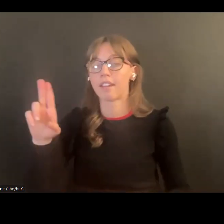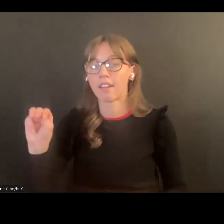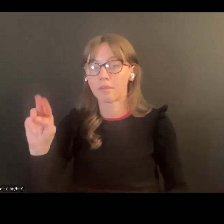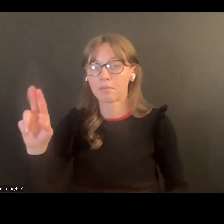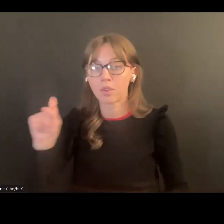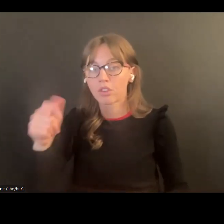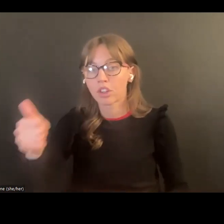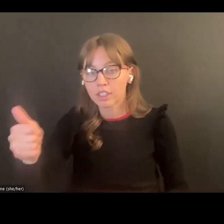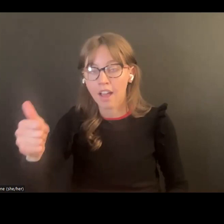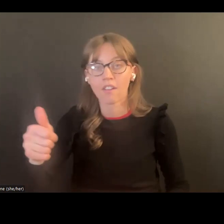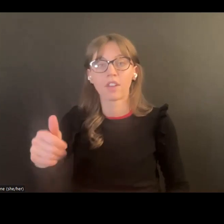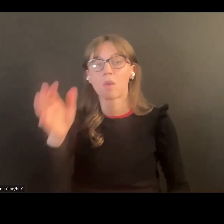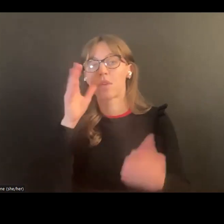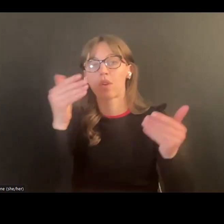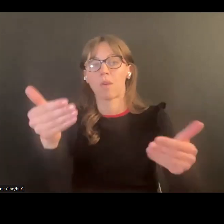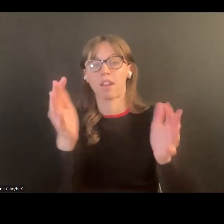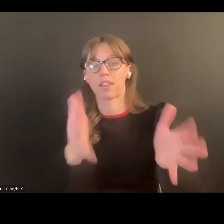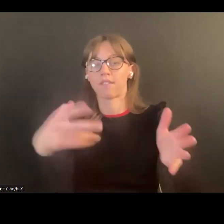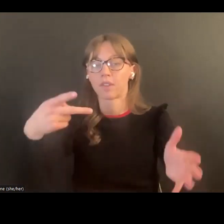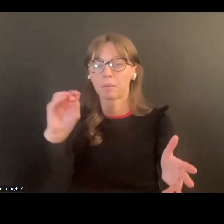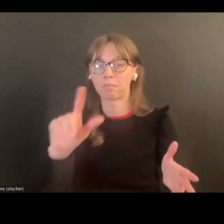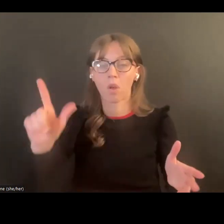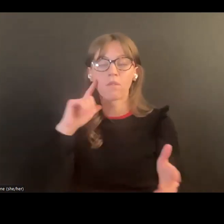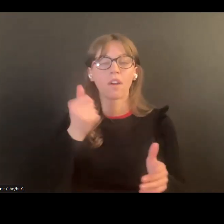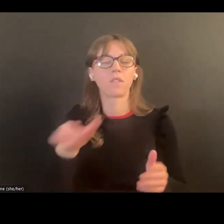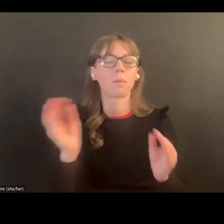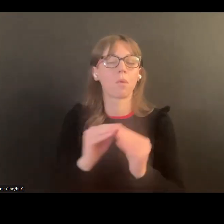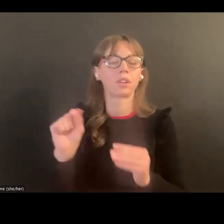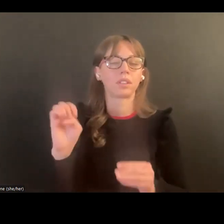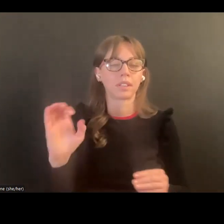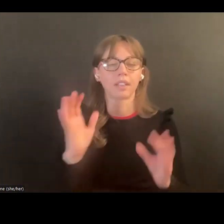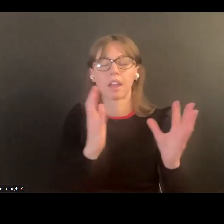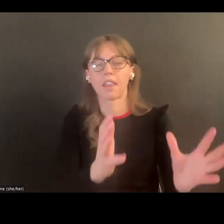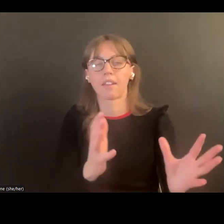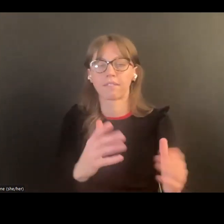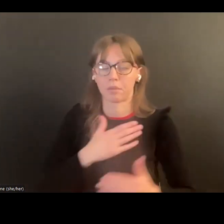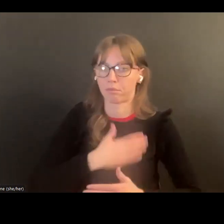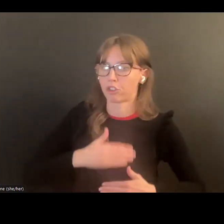mecanografiarlo aquí en el chat voy a dejar esta encuesta abierto unos segundos más